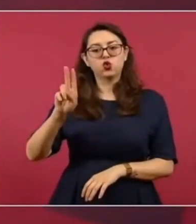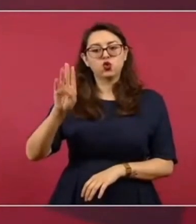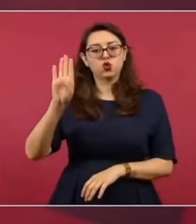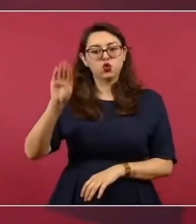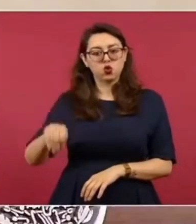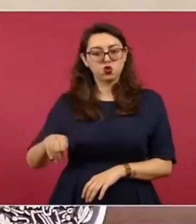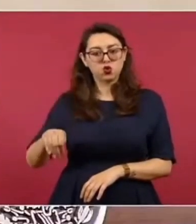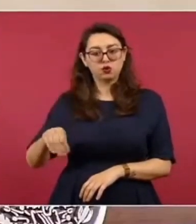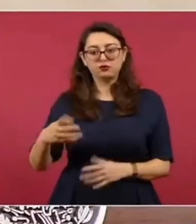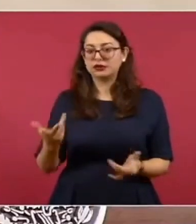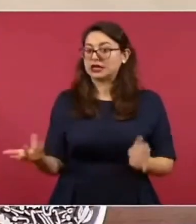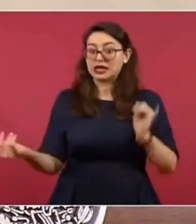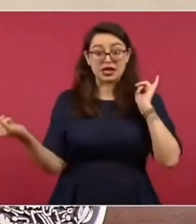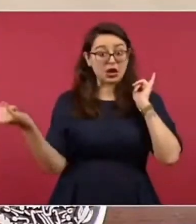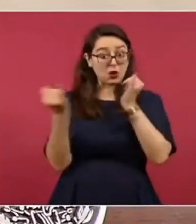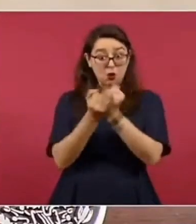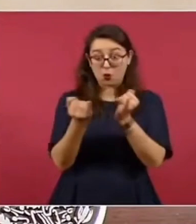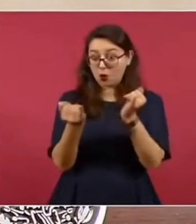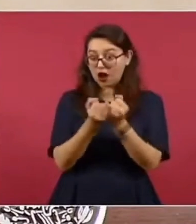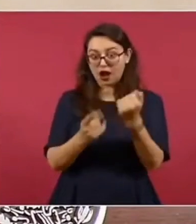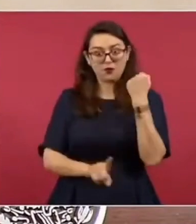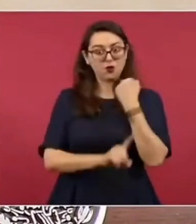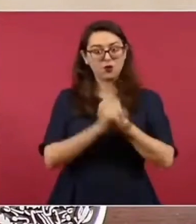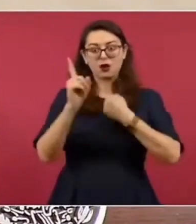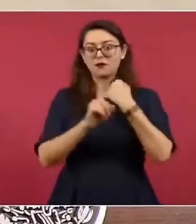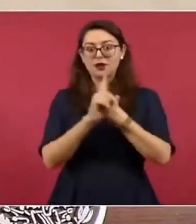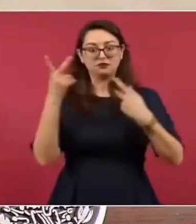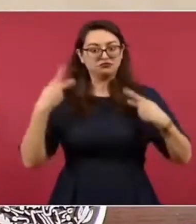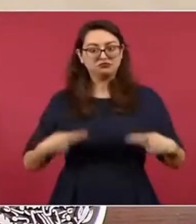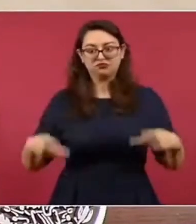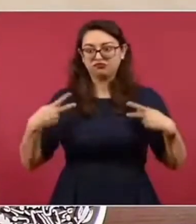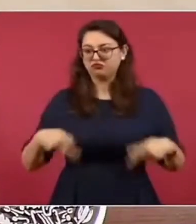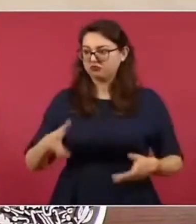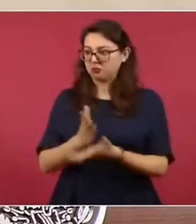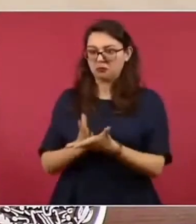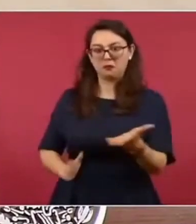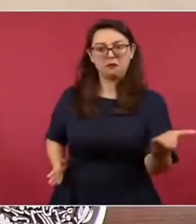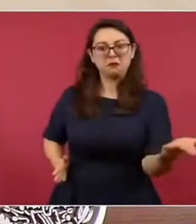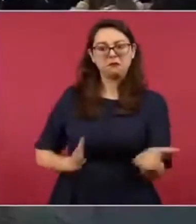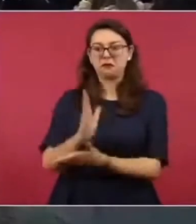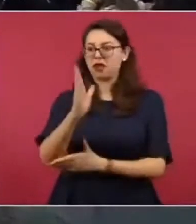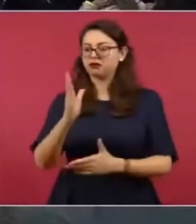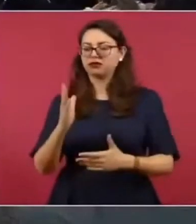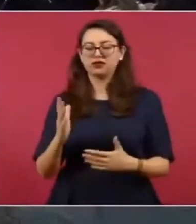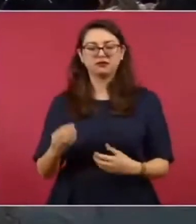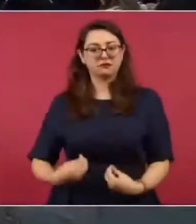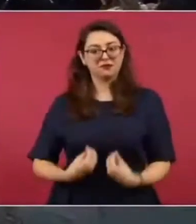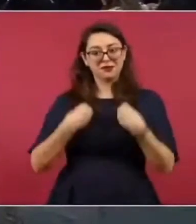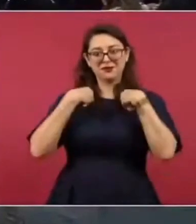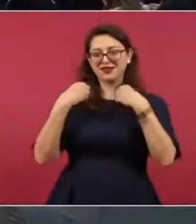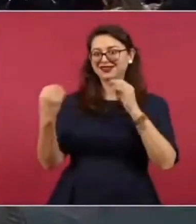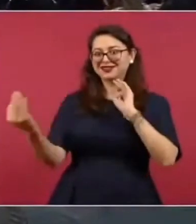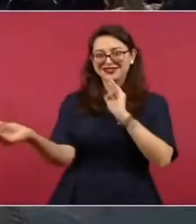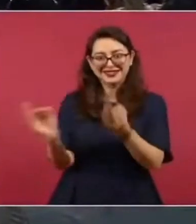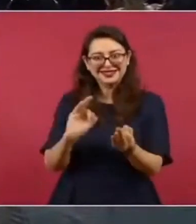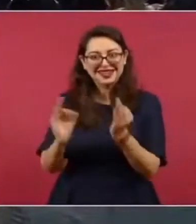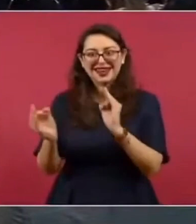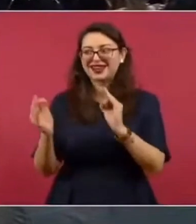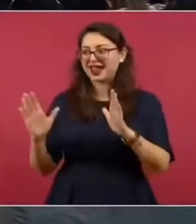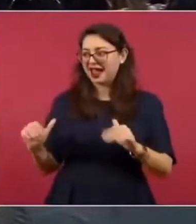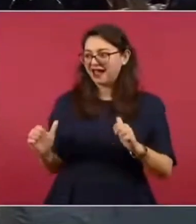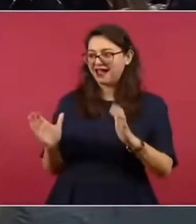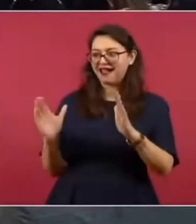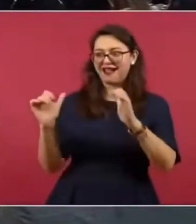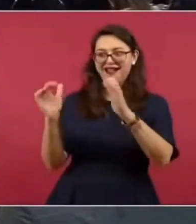Estaban así igual, metidos al Parque Nacional, bueno, a la zona arqueológica, construyendo